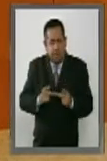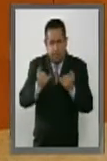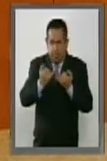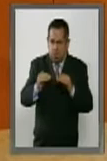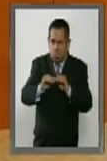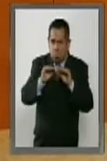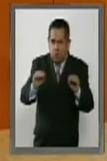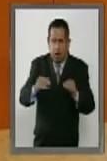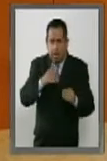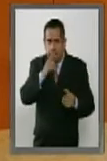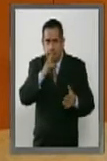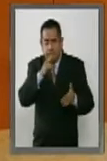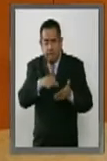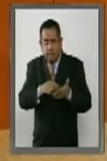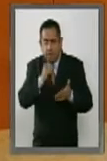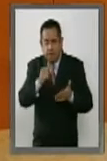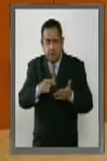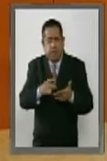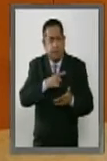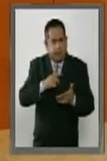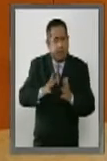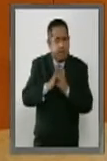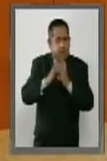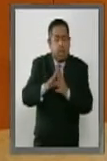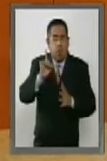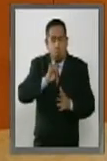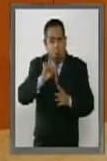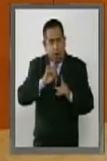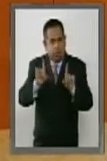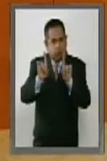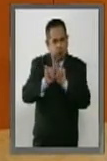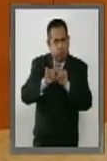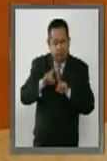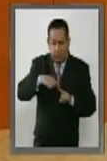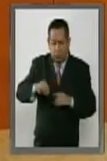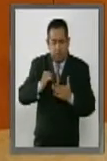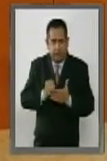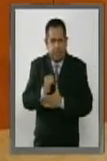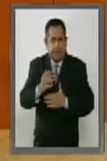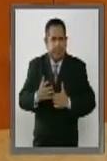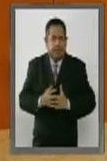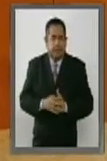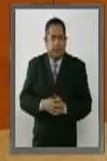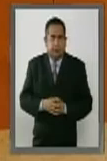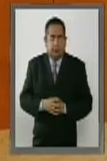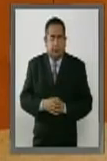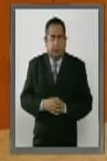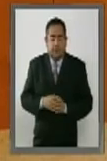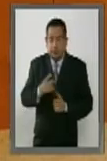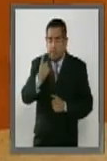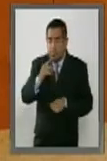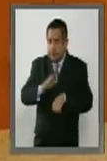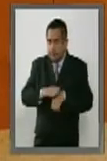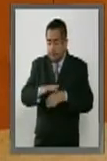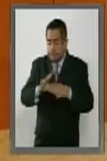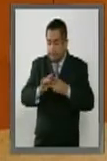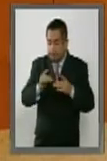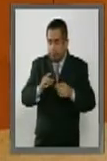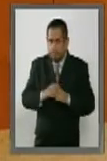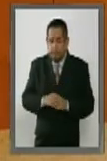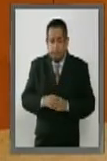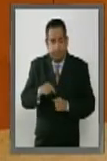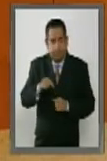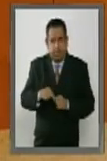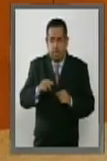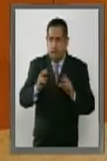participación de las mujeres en la toma de decisiones. Y déjenme decirles que este